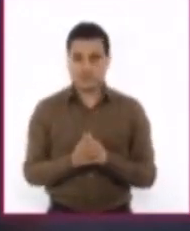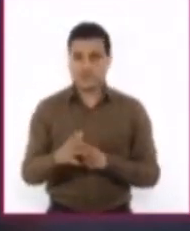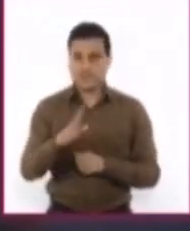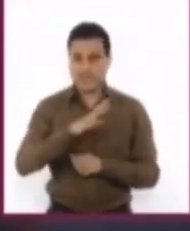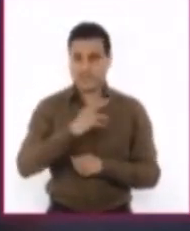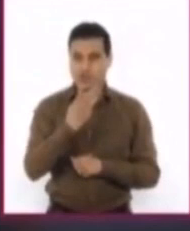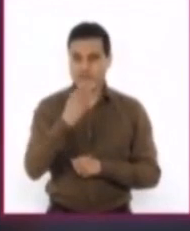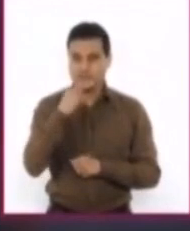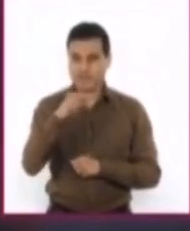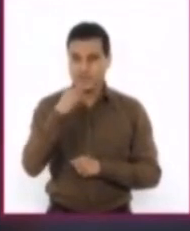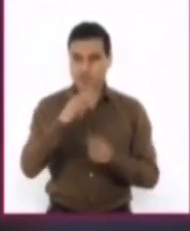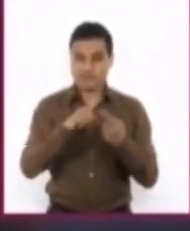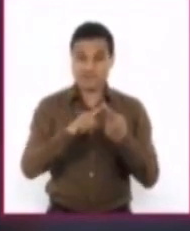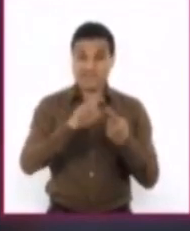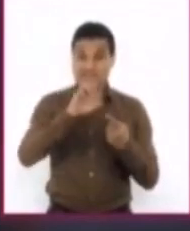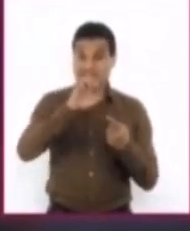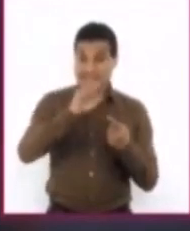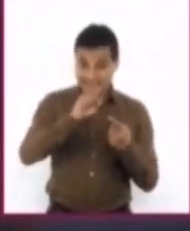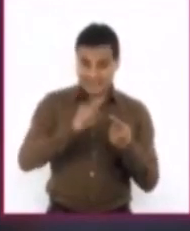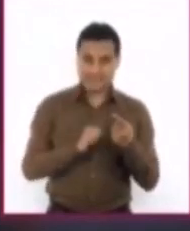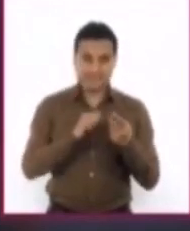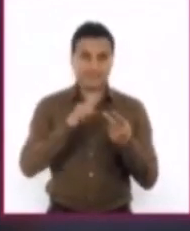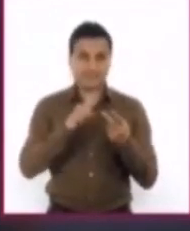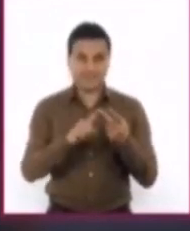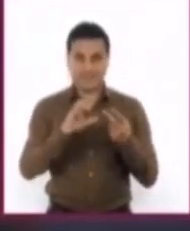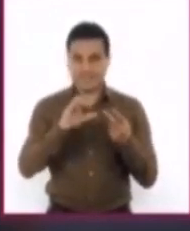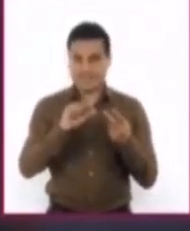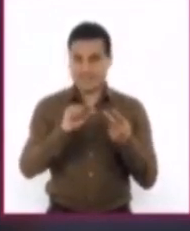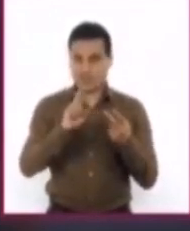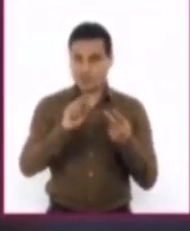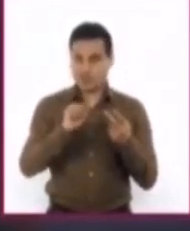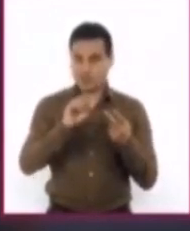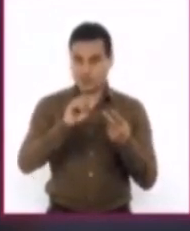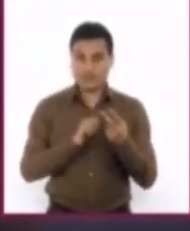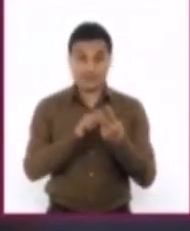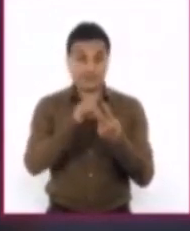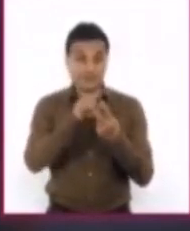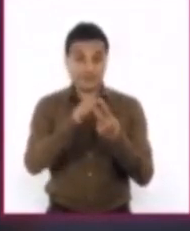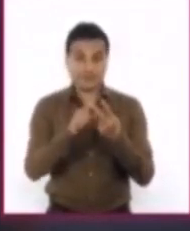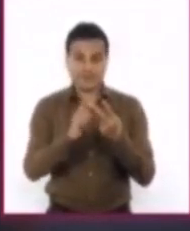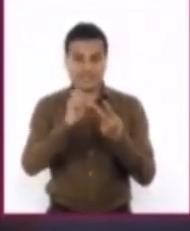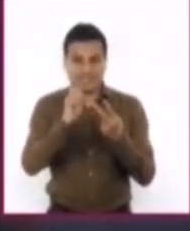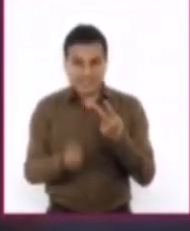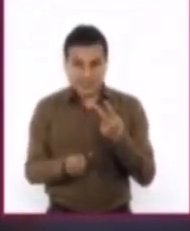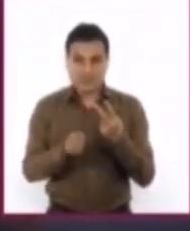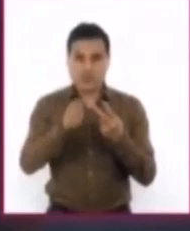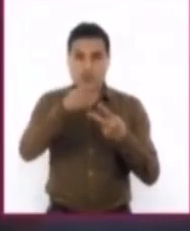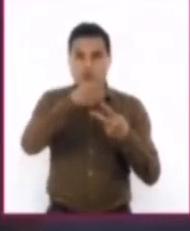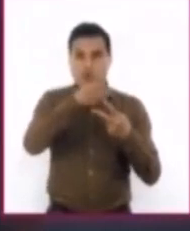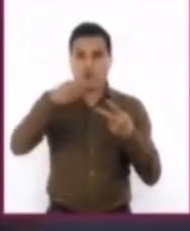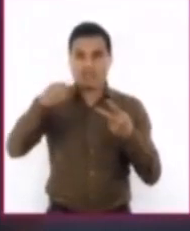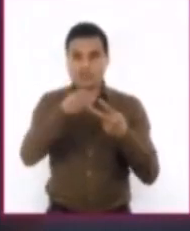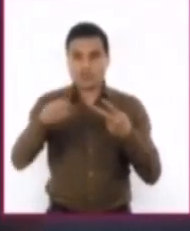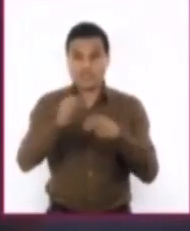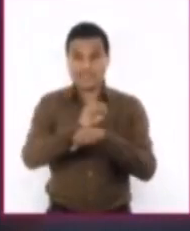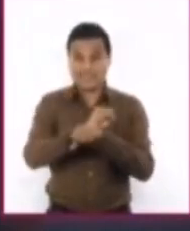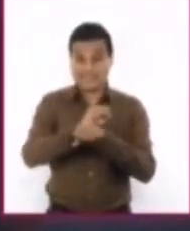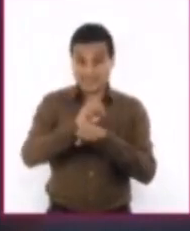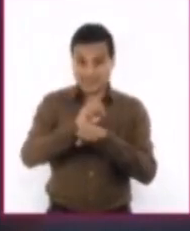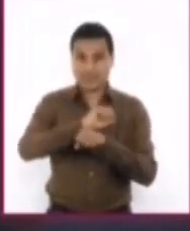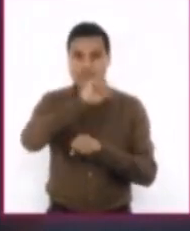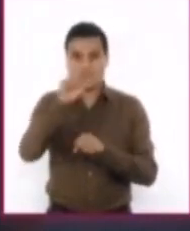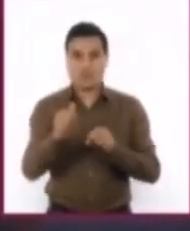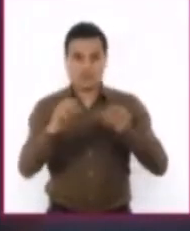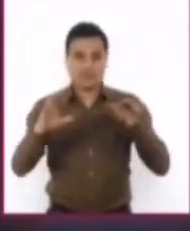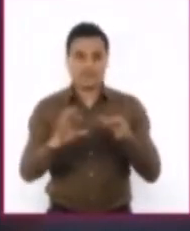el verbo es y el verbo causó. Cada uno de estos verbos denota una oración simple, que se une a la otra a través